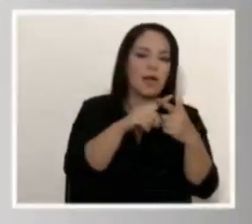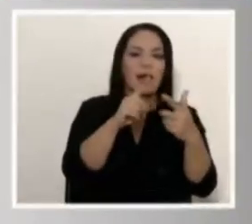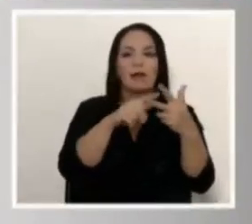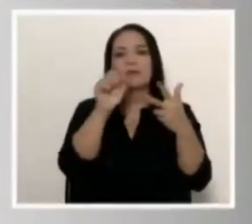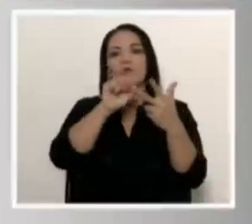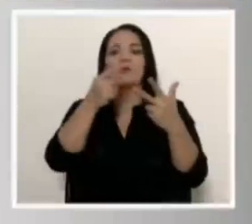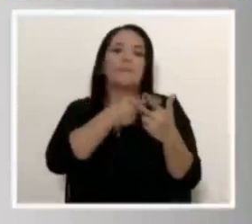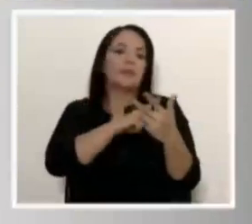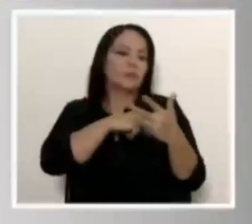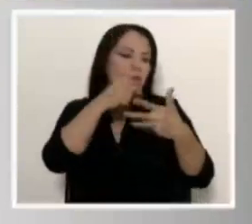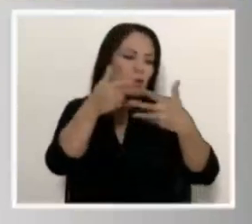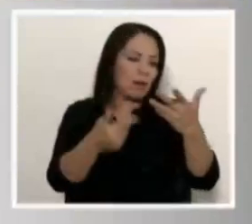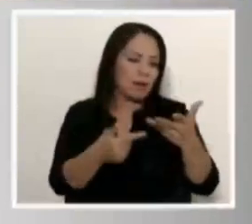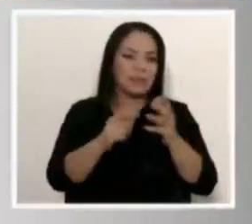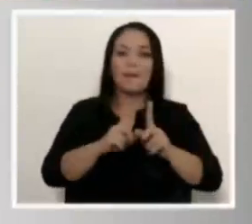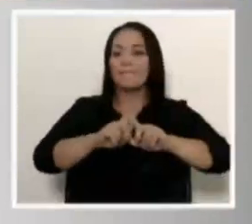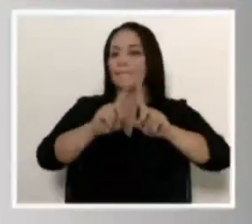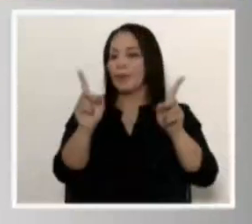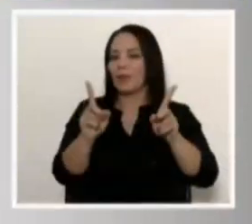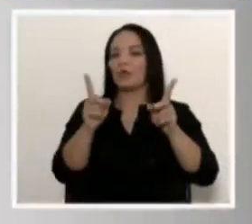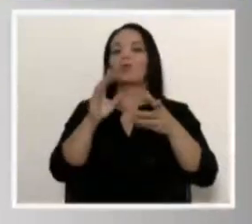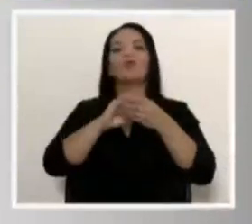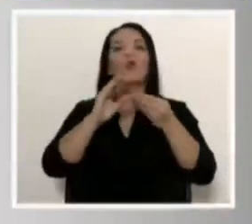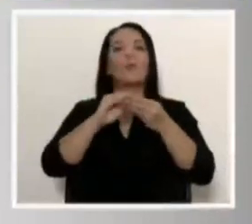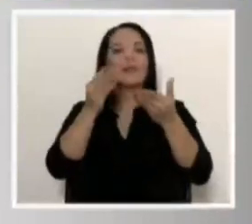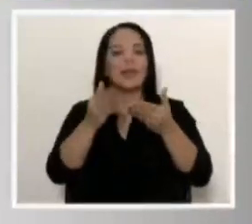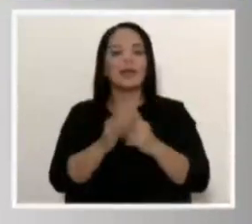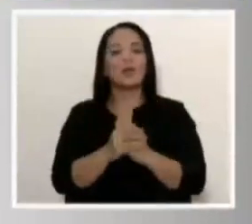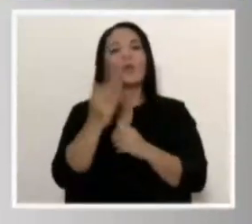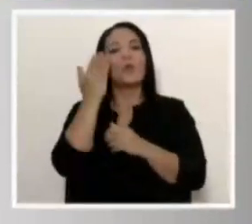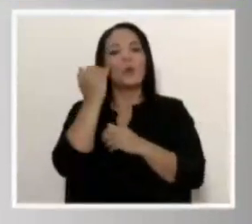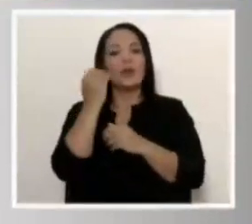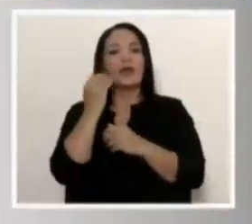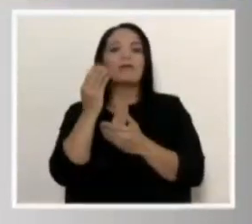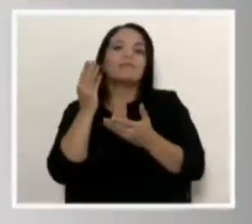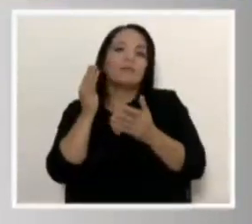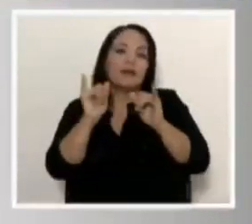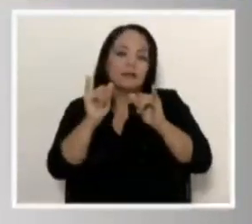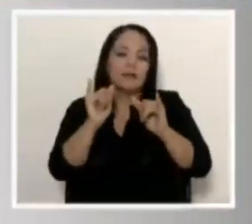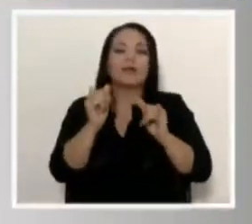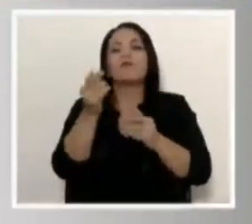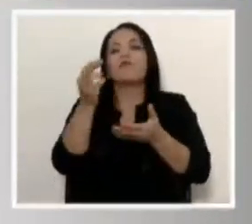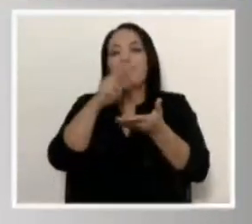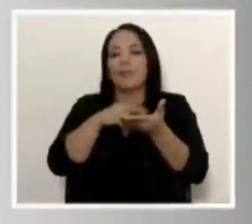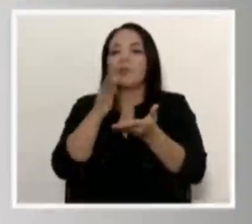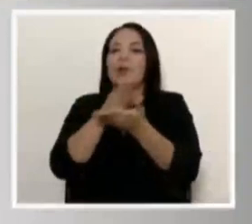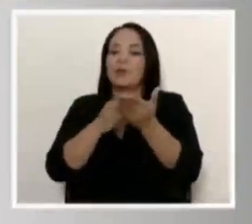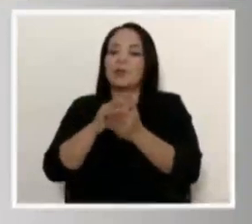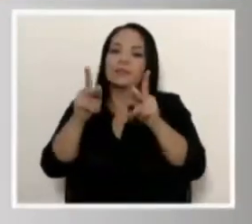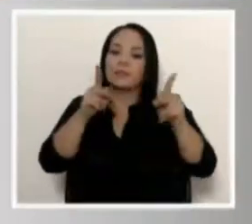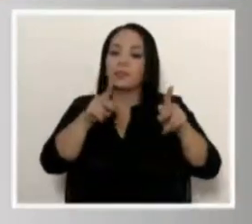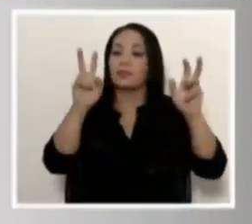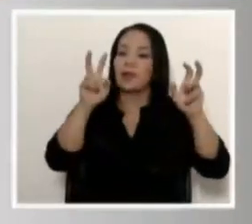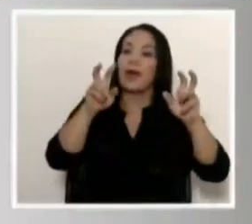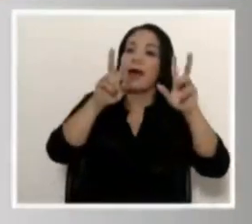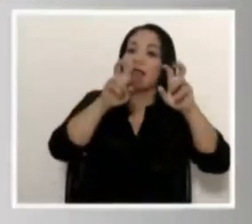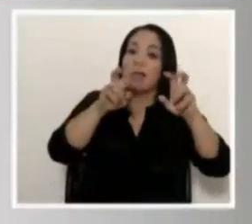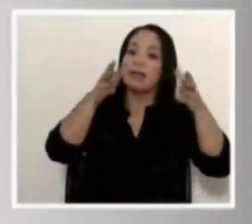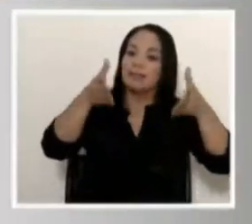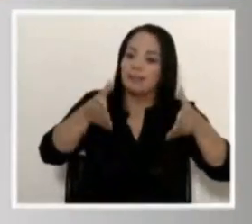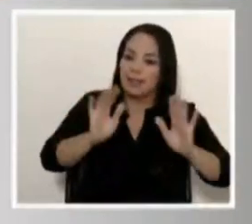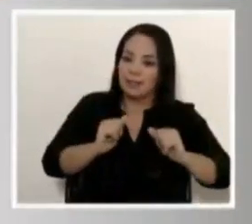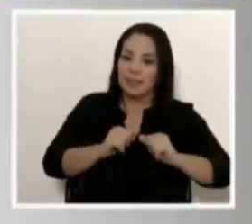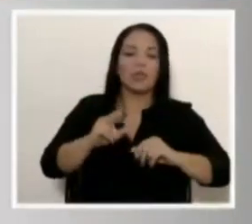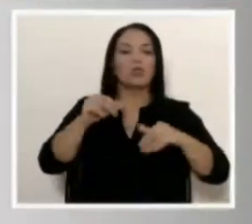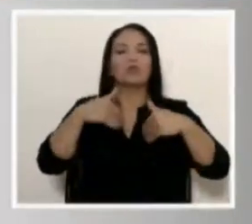personales, etc. Pero hago este comentario porque así como algunos, repito, analistas, no se cansan